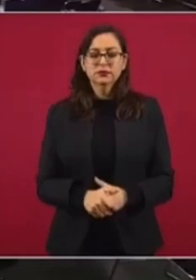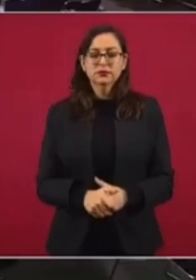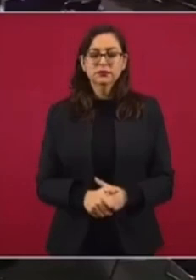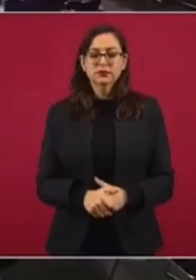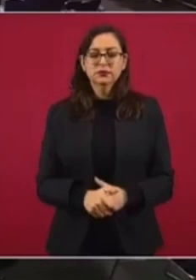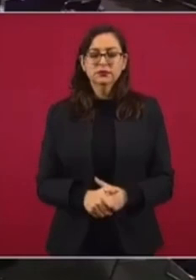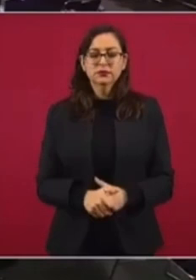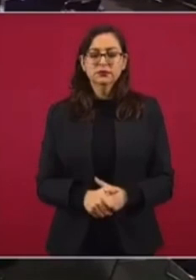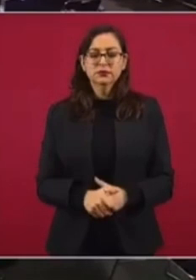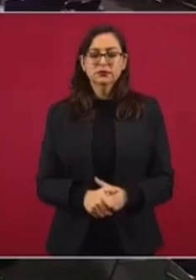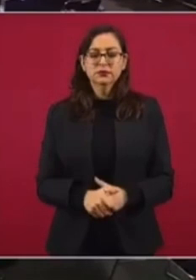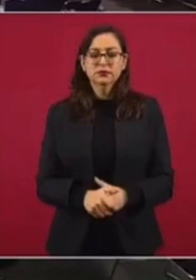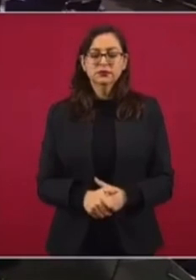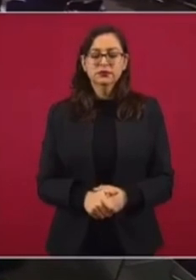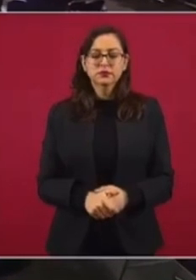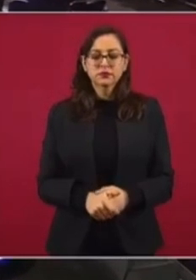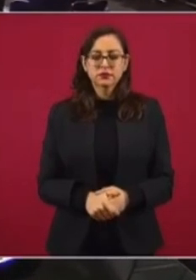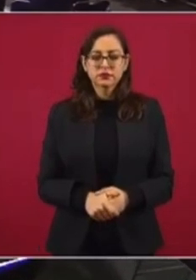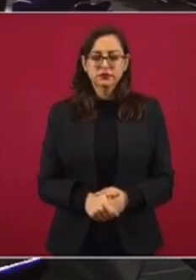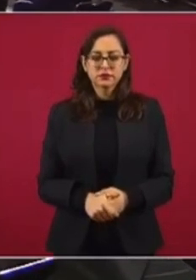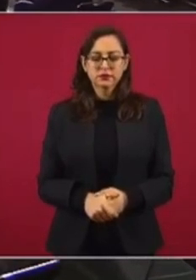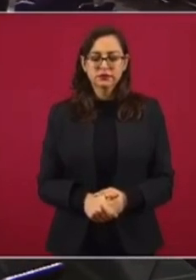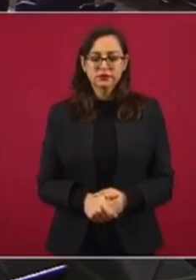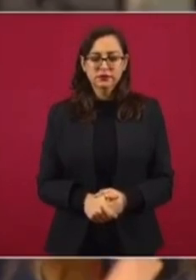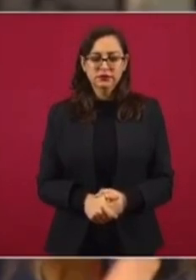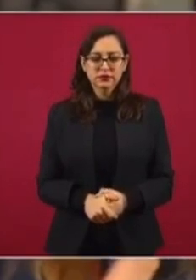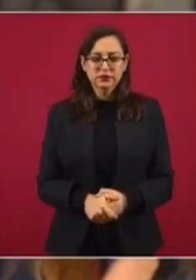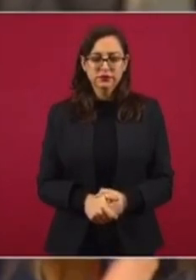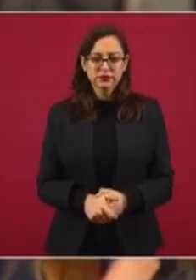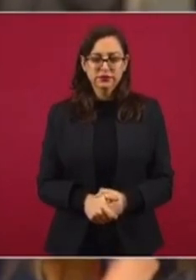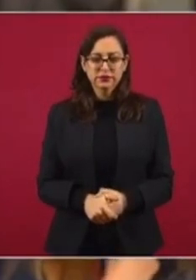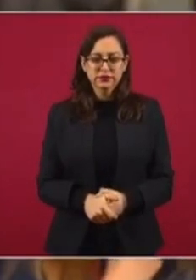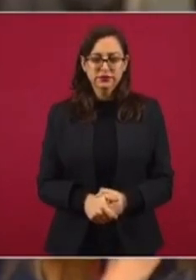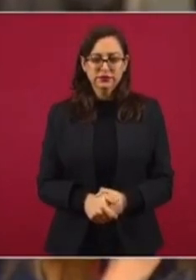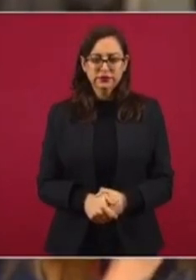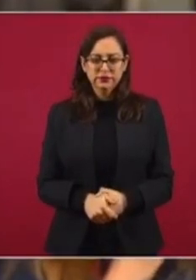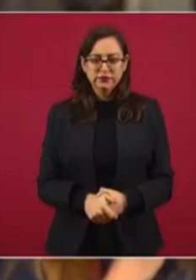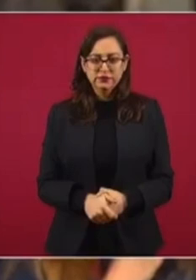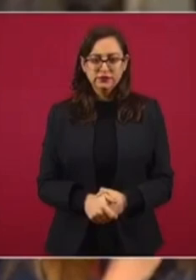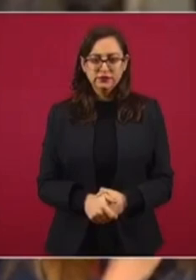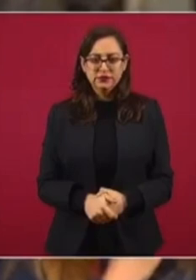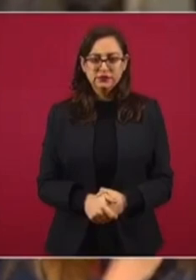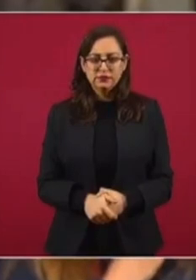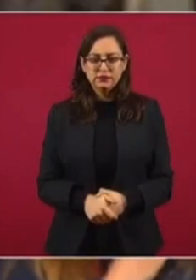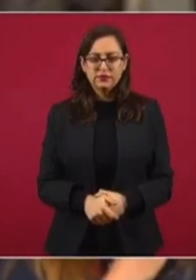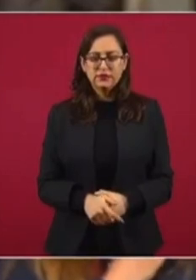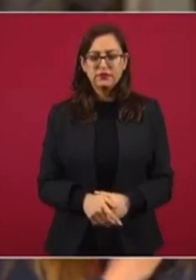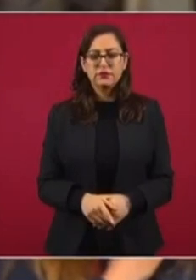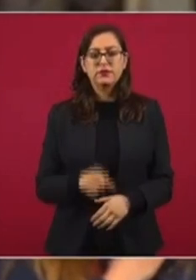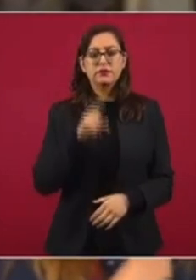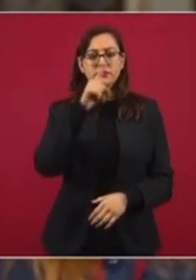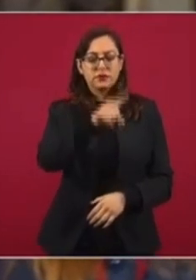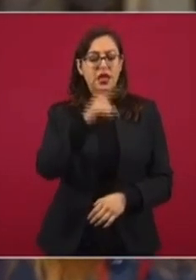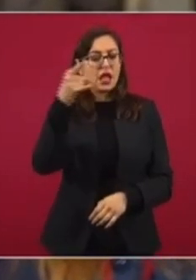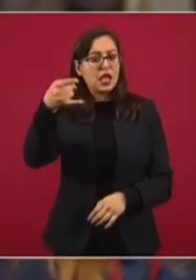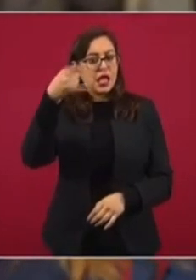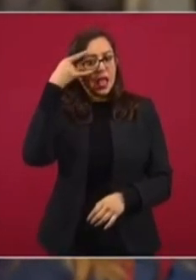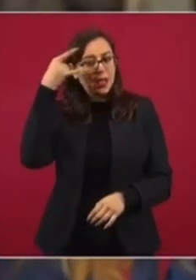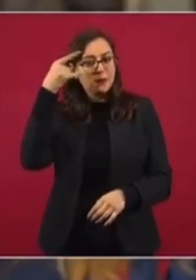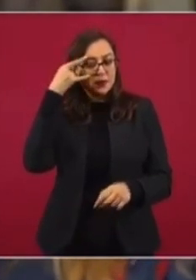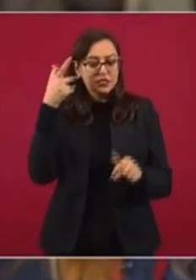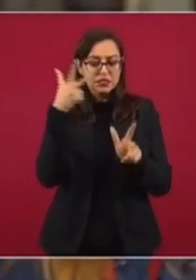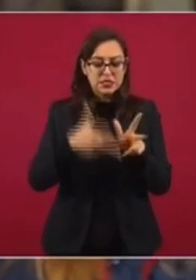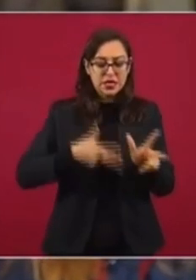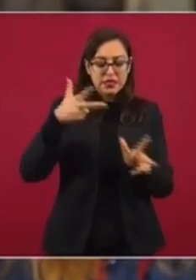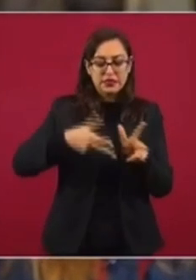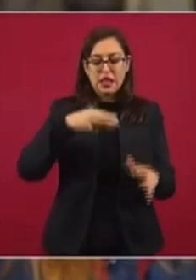Una jueza determinó otorgar un arpado definitivo contra una de las etapas de construcción en Campeche del Tren